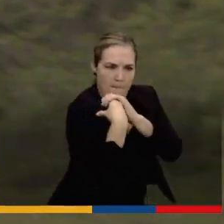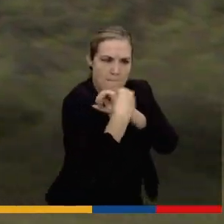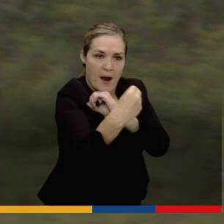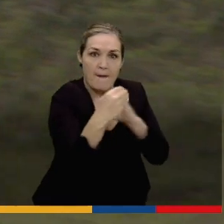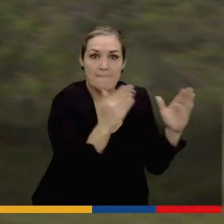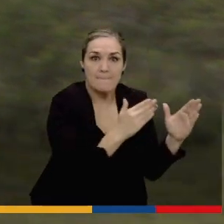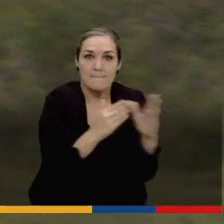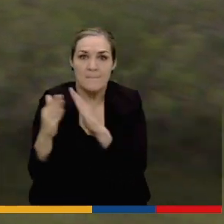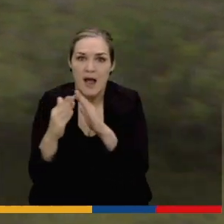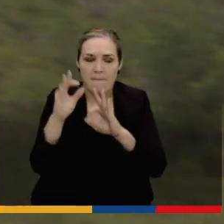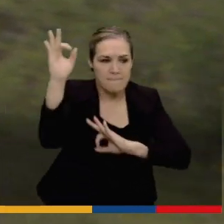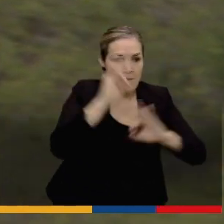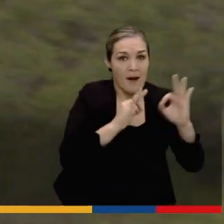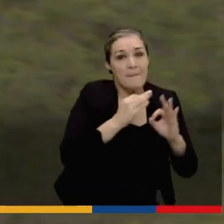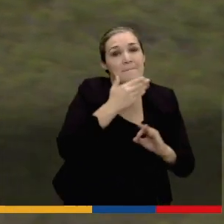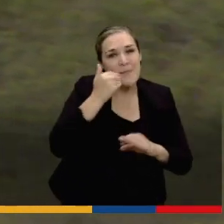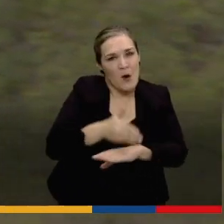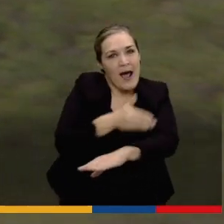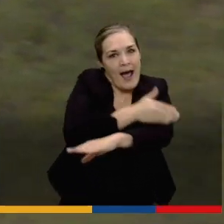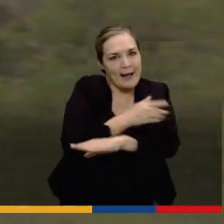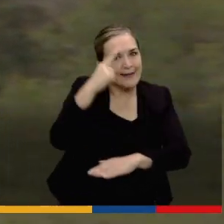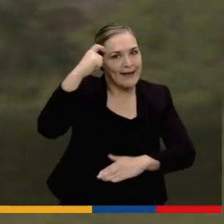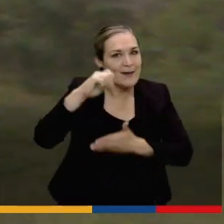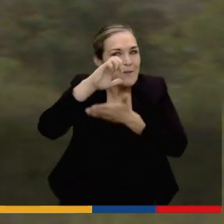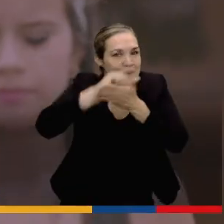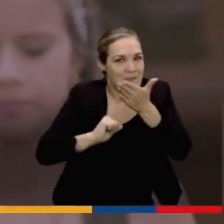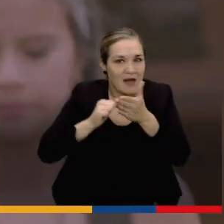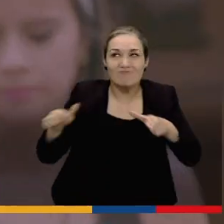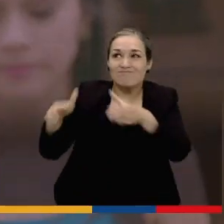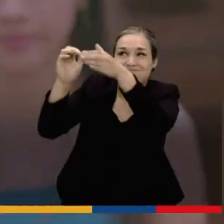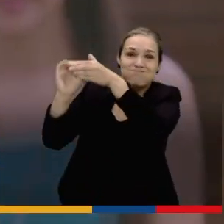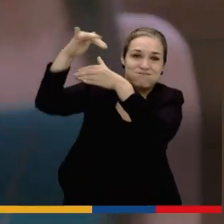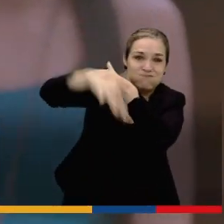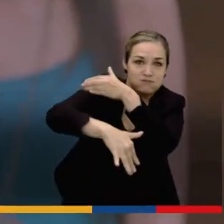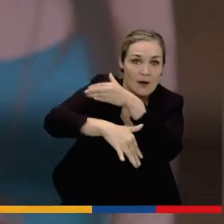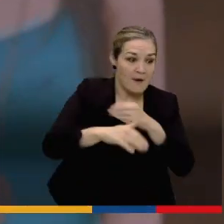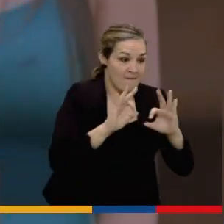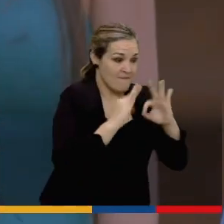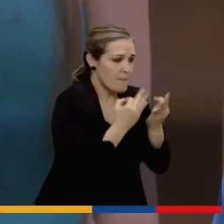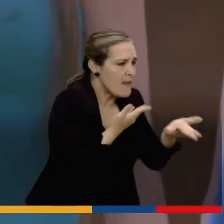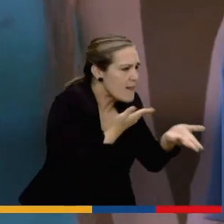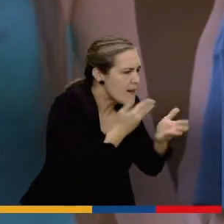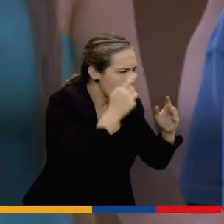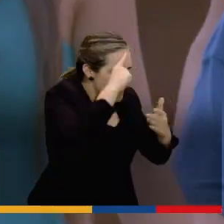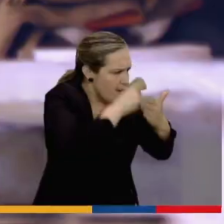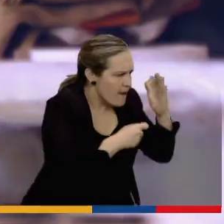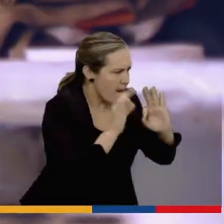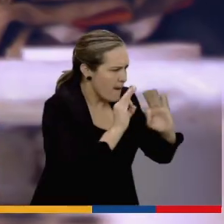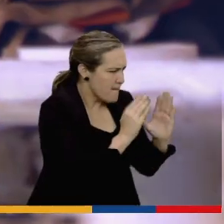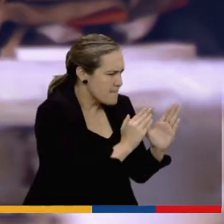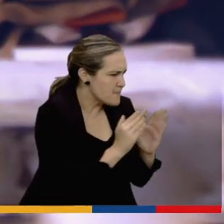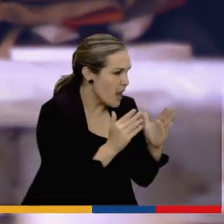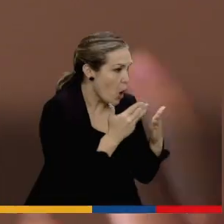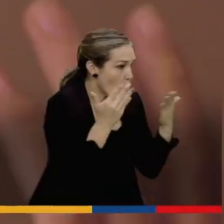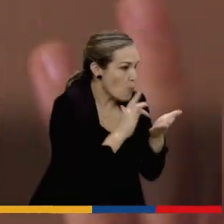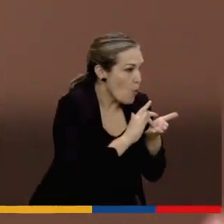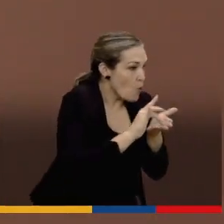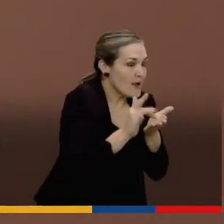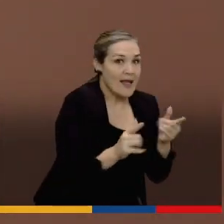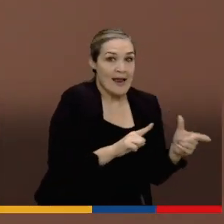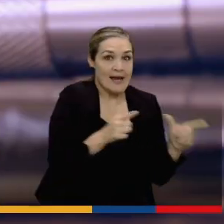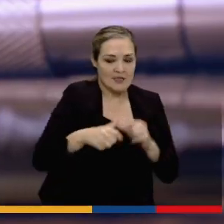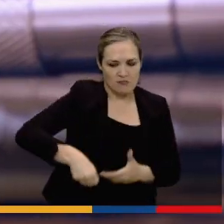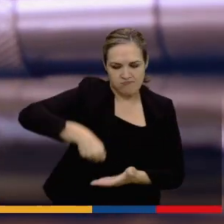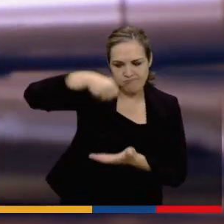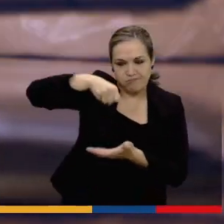planes de evacuación para reducir el riesgo volcánico. Recuerda construir un plan de emergencias con tu familia y mantén listo y a la mano tu